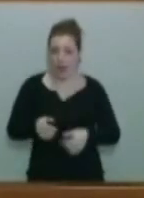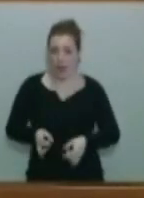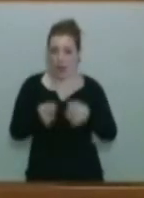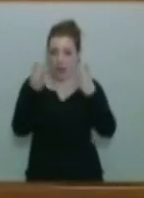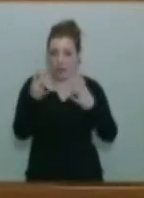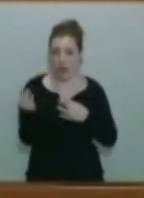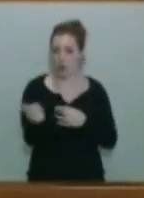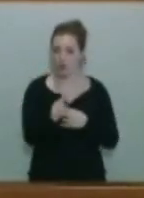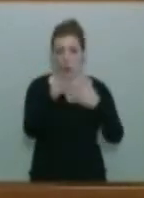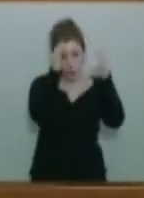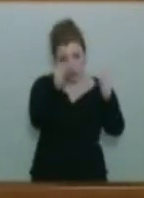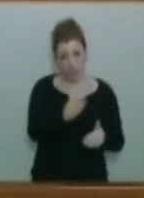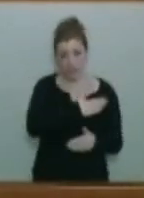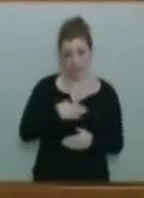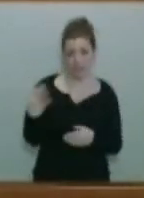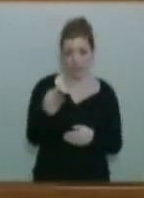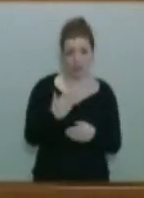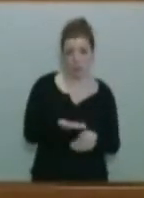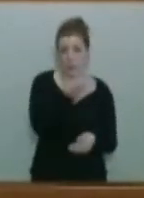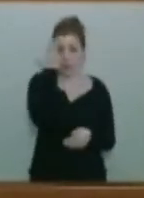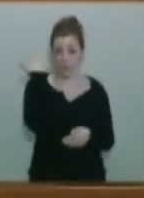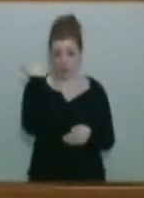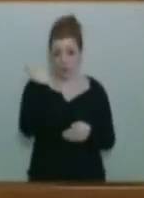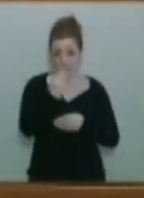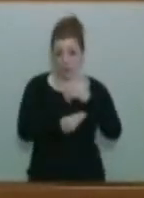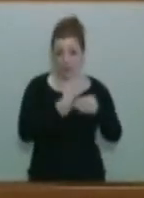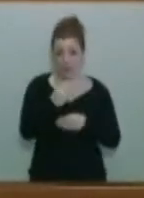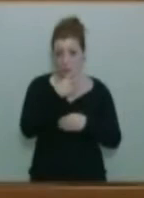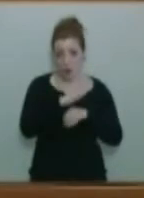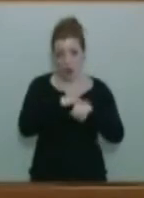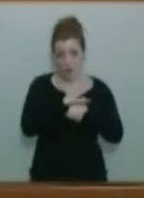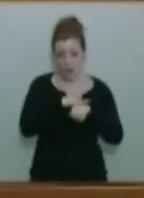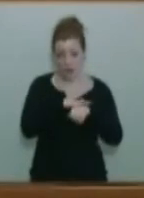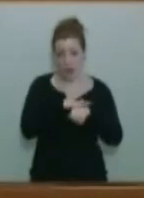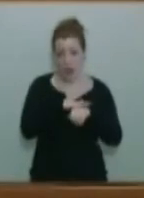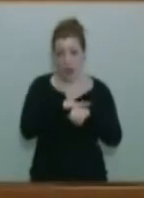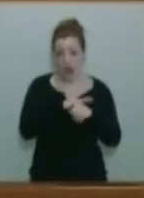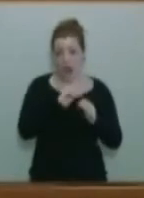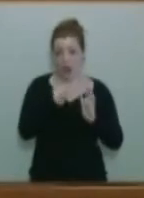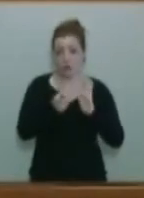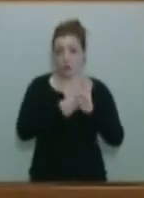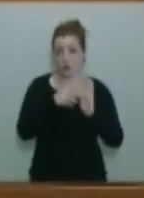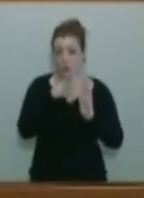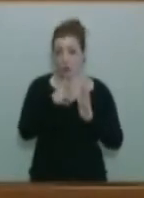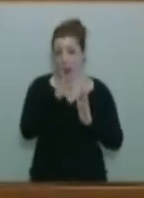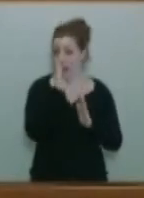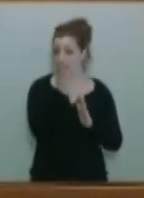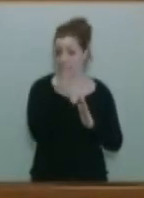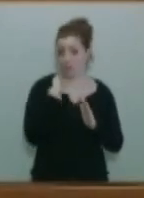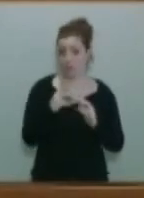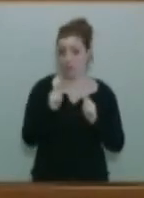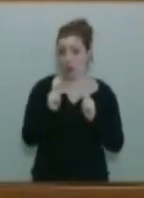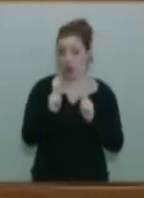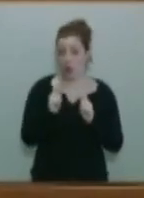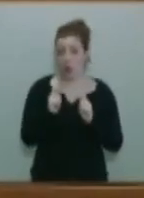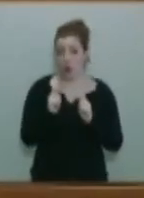ustedes, no lo que hicieron ustedes cuando tuvieron ocasión de gobernar y con mayoría absoluta, ya digo, a través de las adjudicaciones a los amigos de